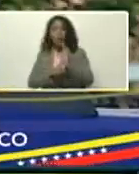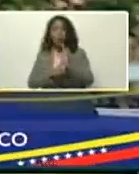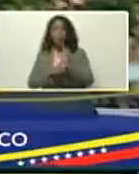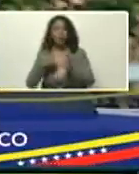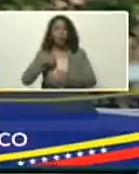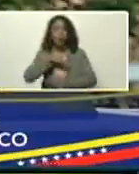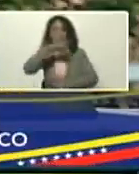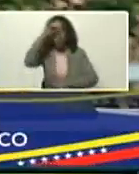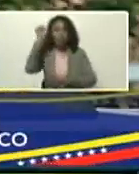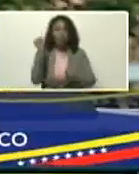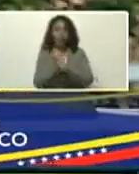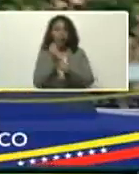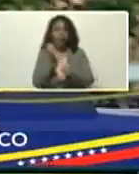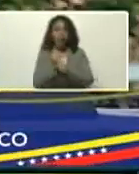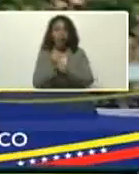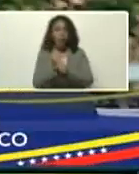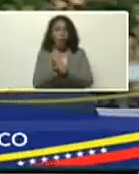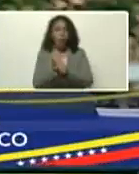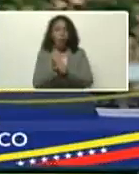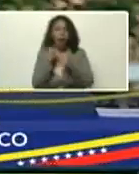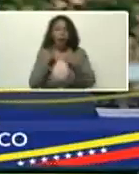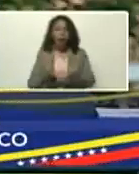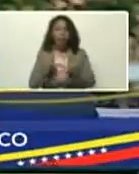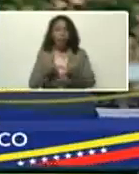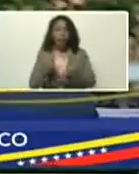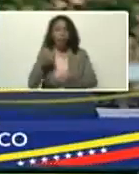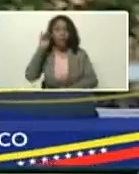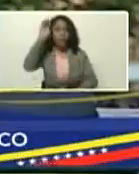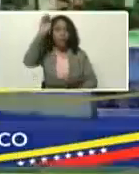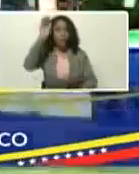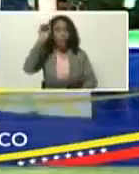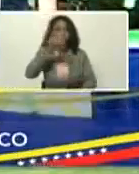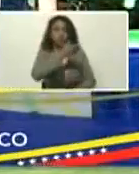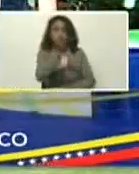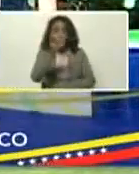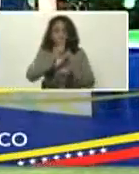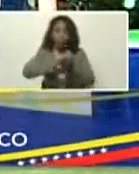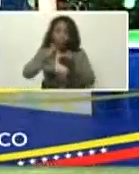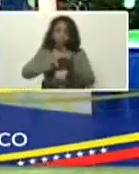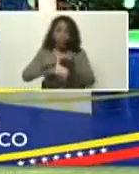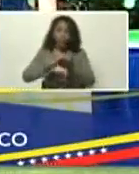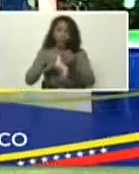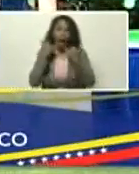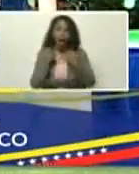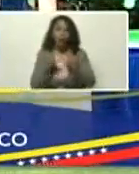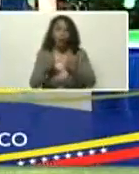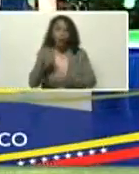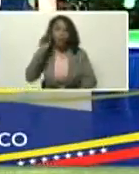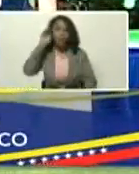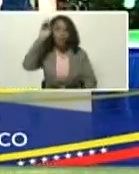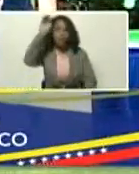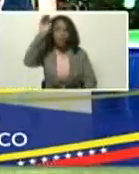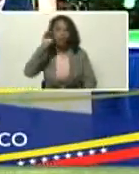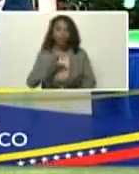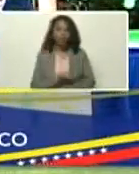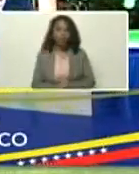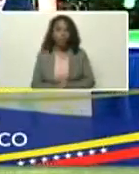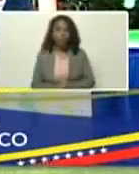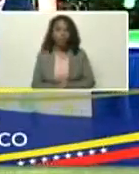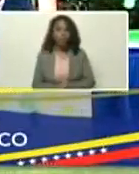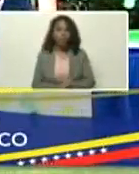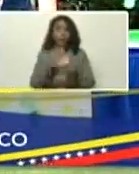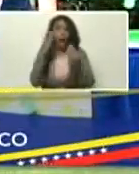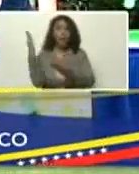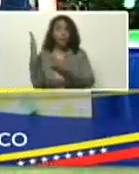nuestro trabajo, de nuestro presente, y futuro, tomen nota, presente, y futuro, y